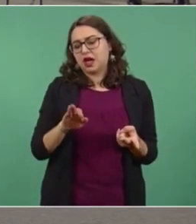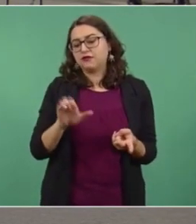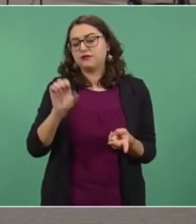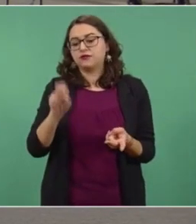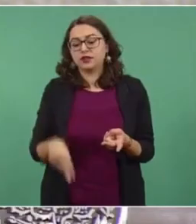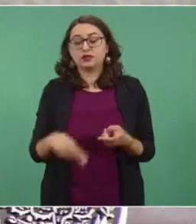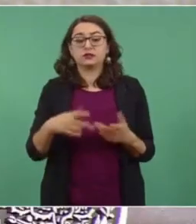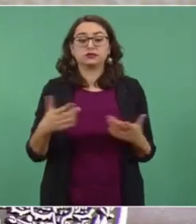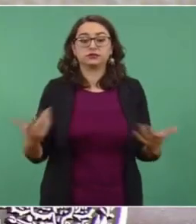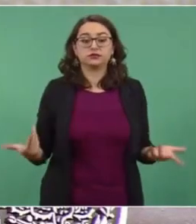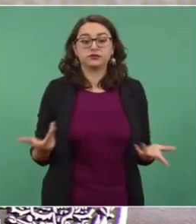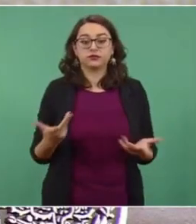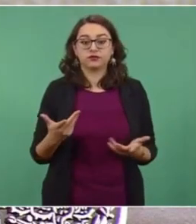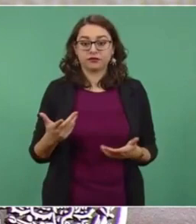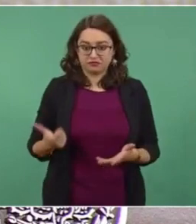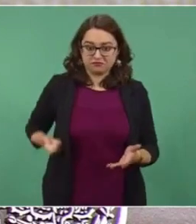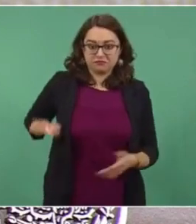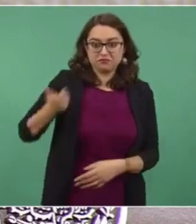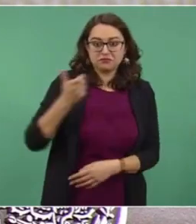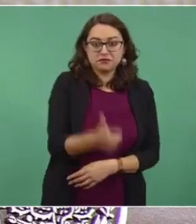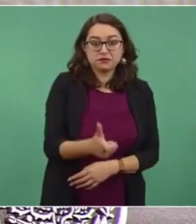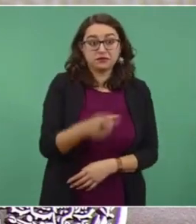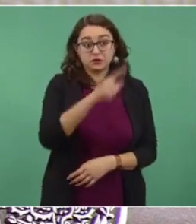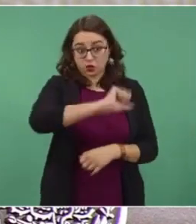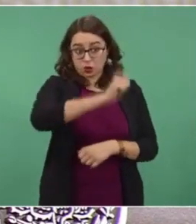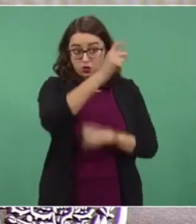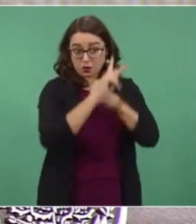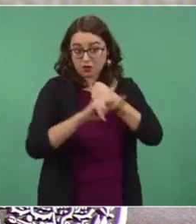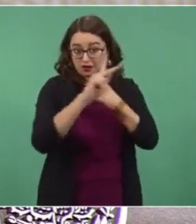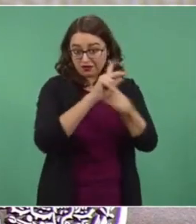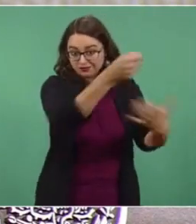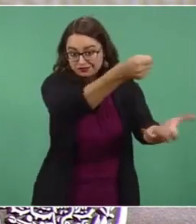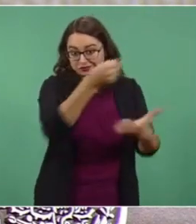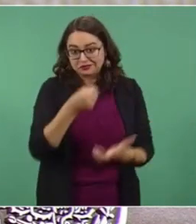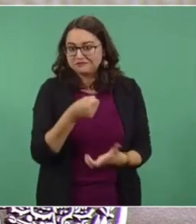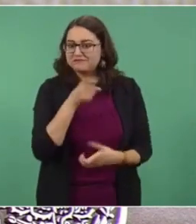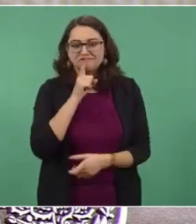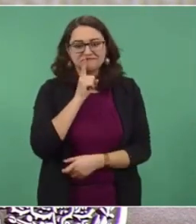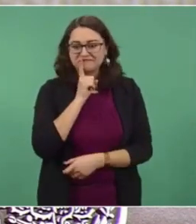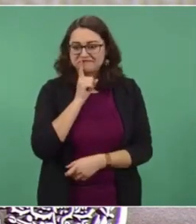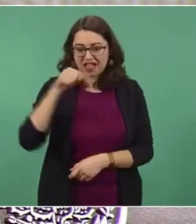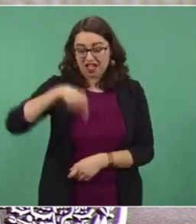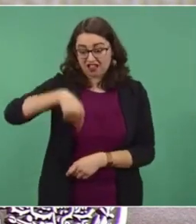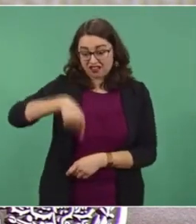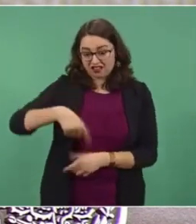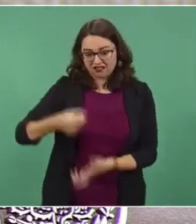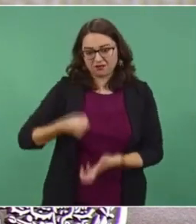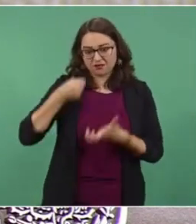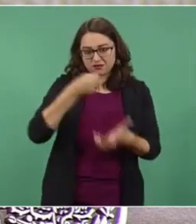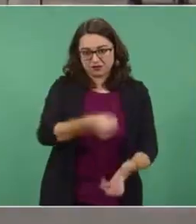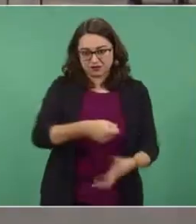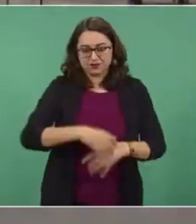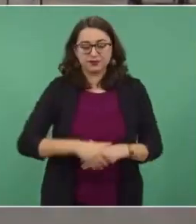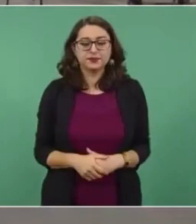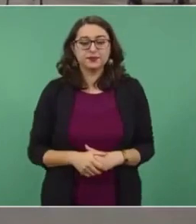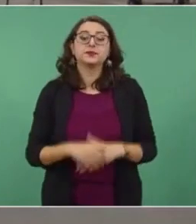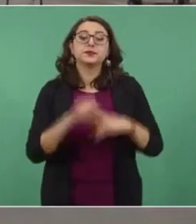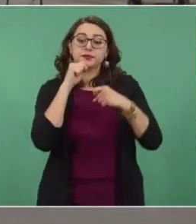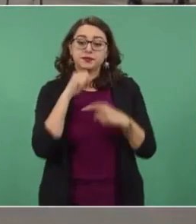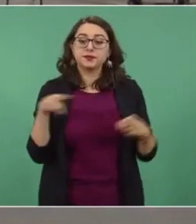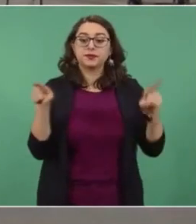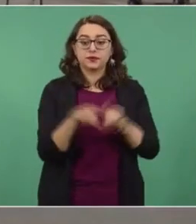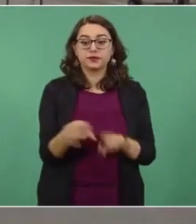inversiones que estaban llegando. Pero también hay otro tipo de contratos, que son los productores